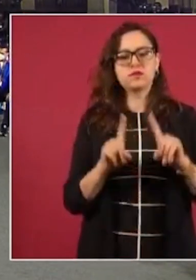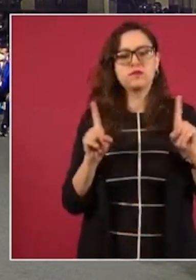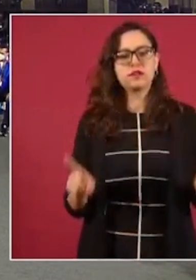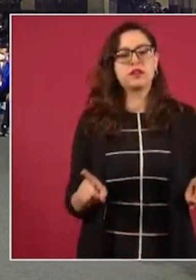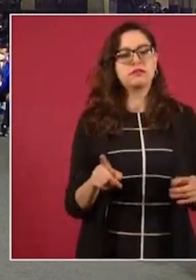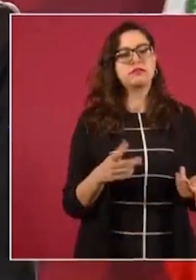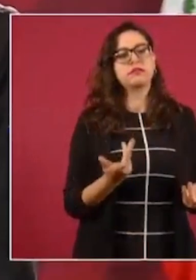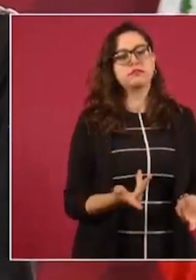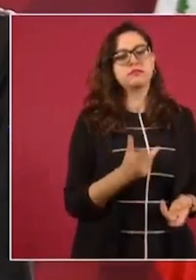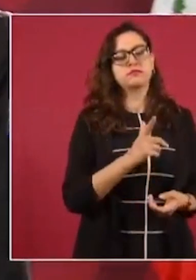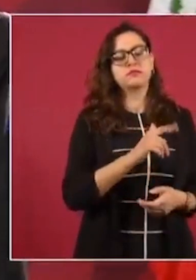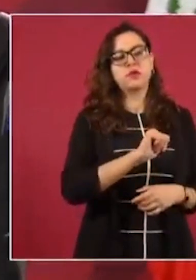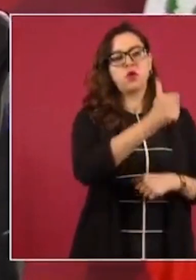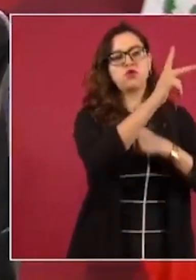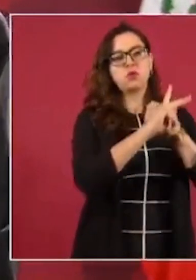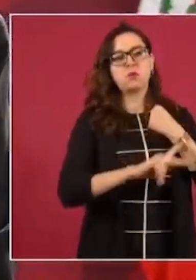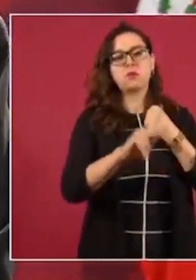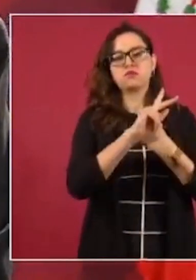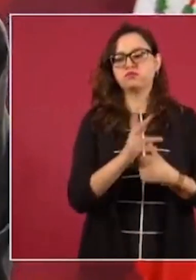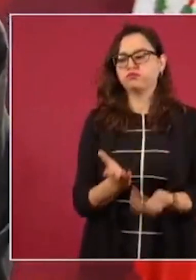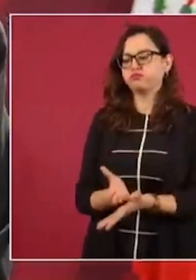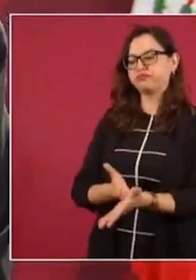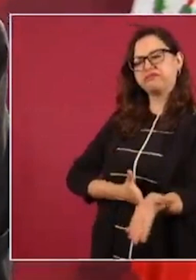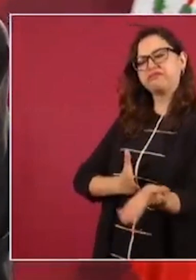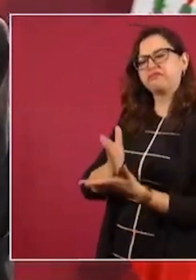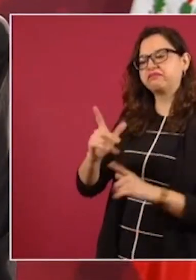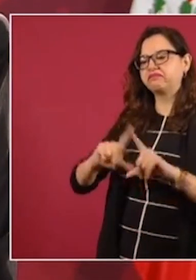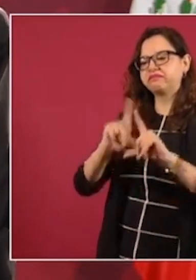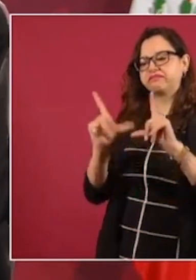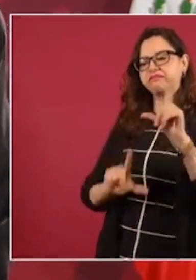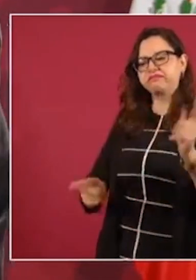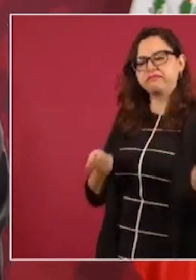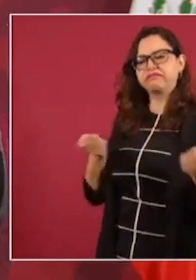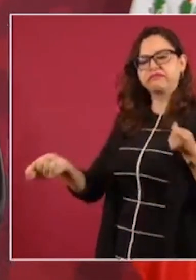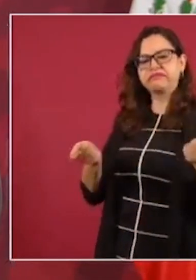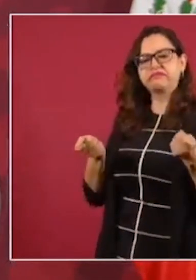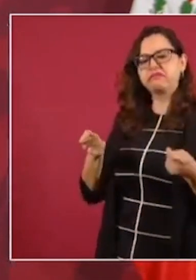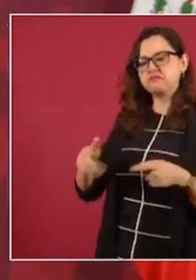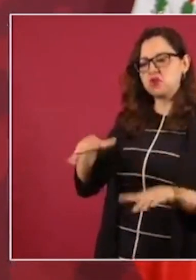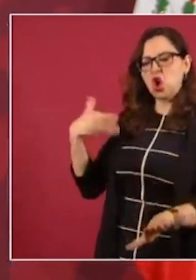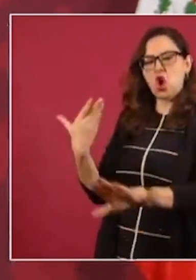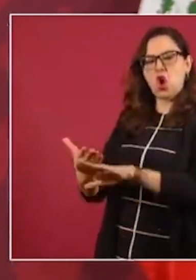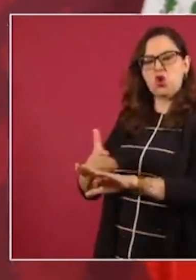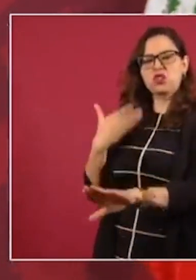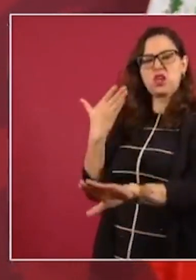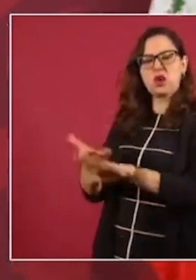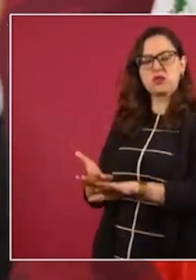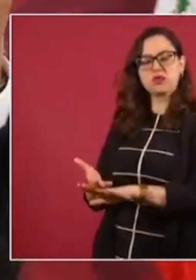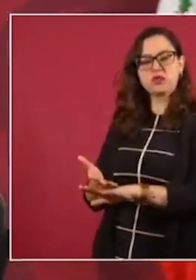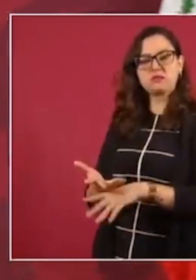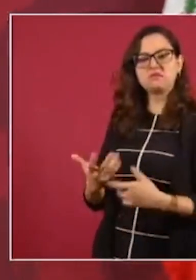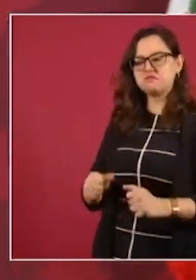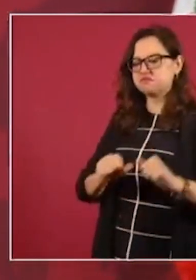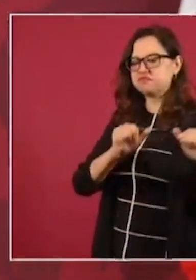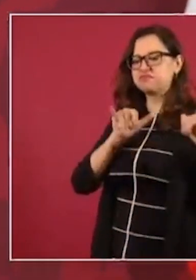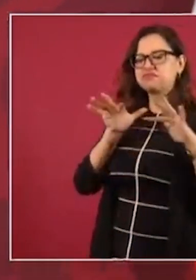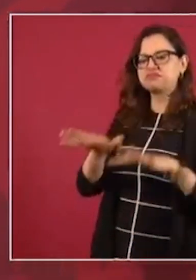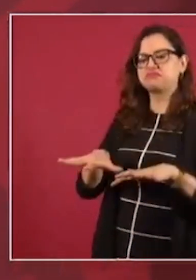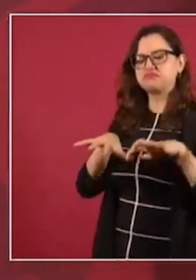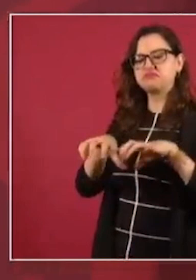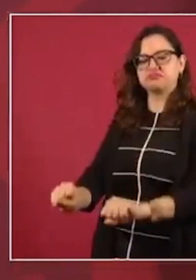extranjeros tomar represalias, incluso en el extremo invadirnos,